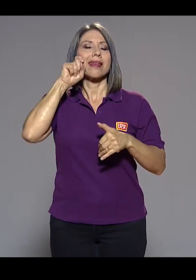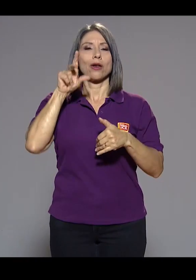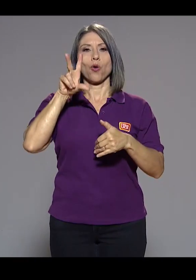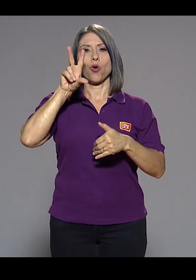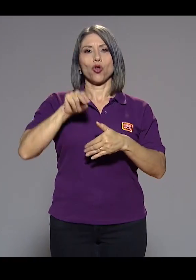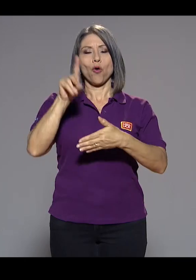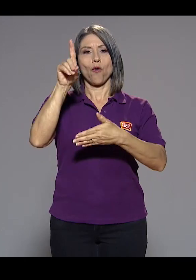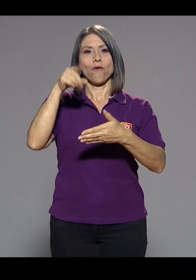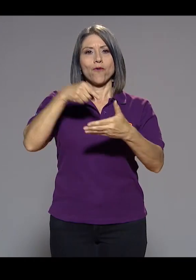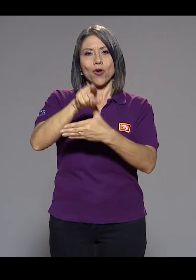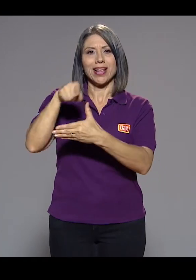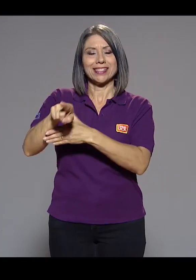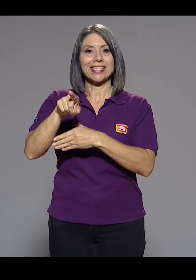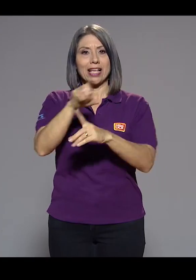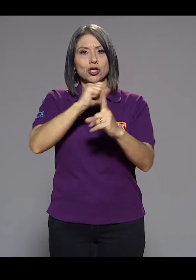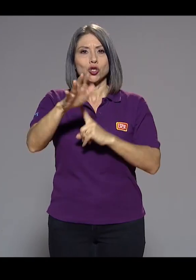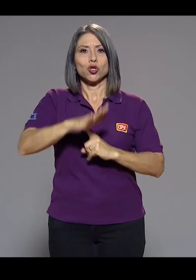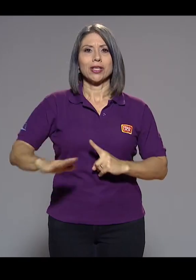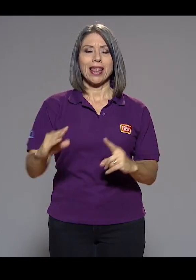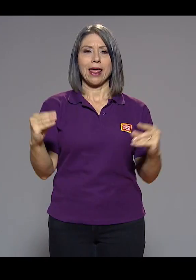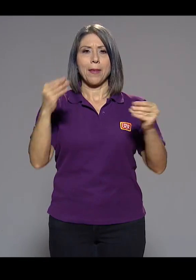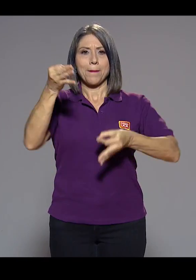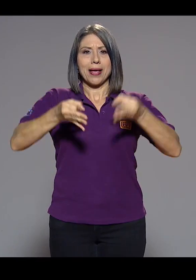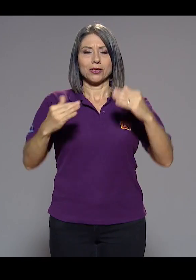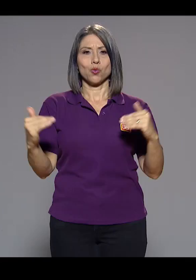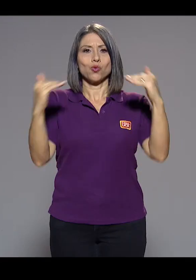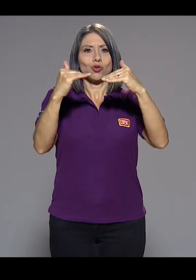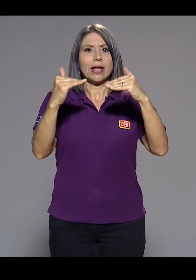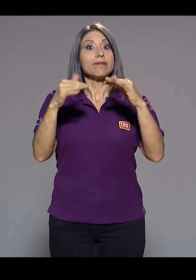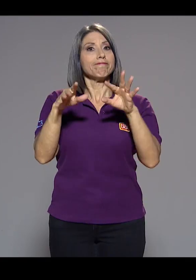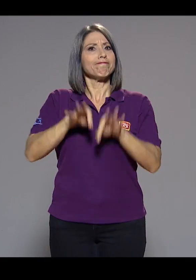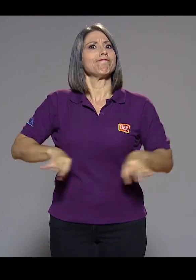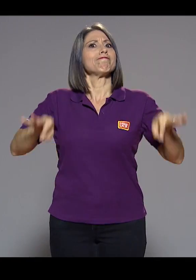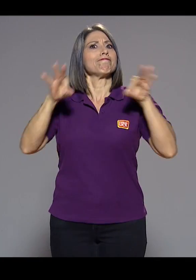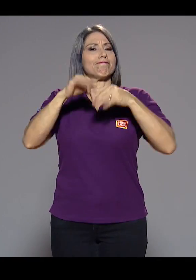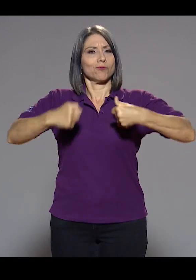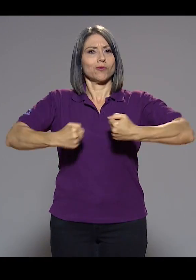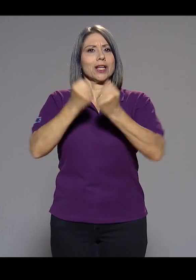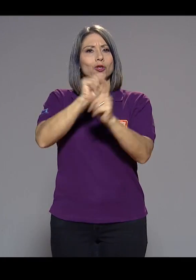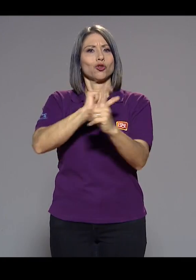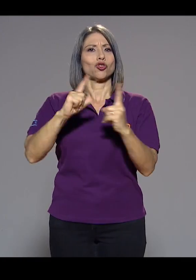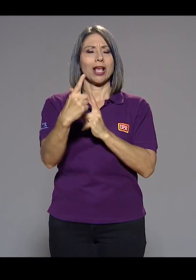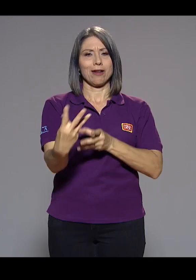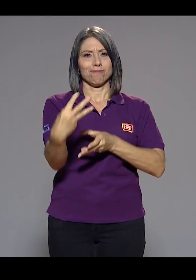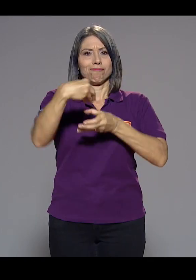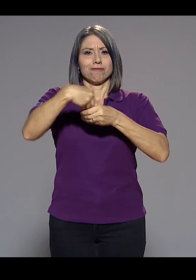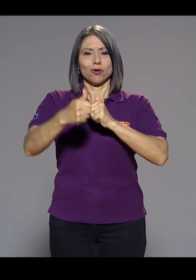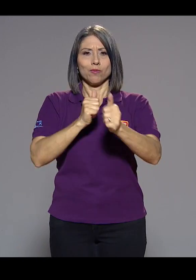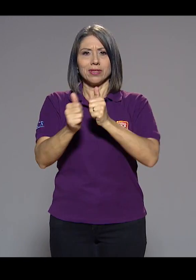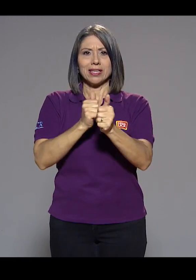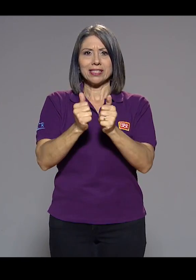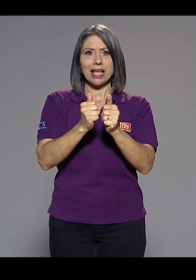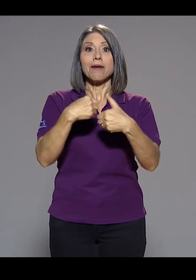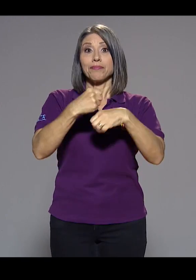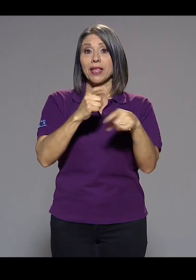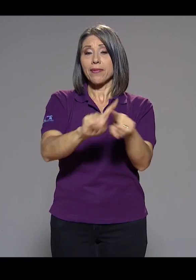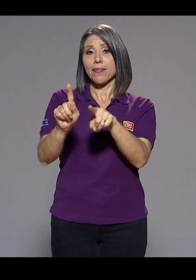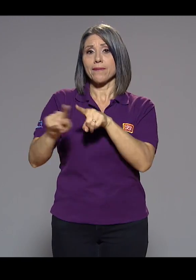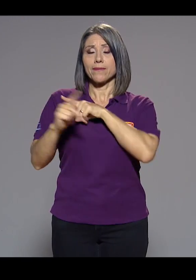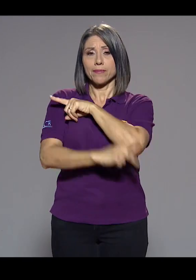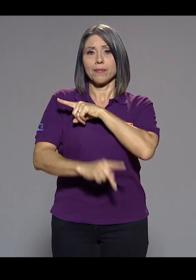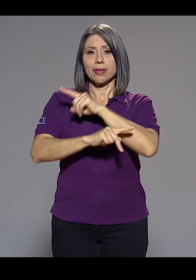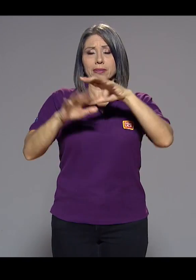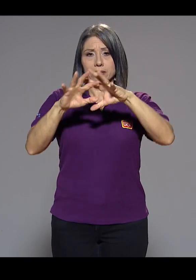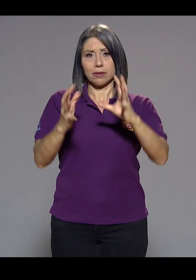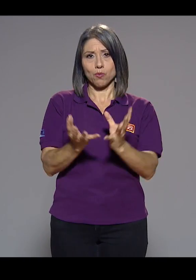Sociedad Más Justa, se consideró pertinente incorporar un reto social a esta competencia que se realiza en diversos países del mundo.